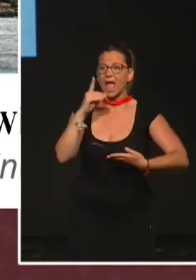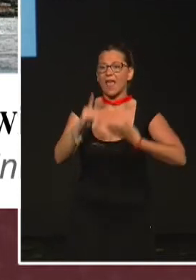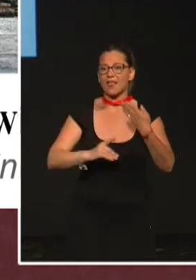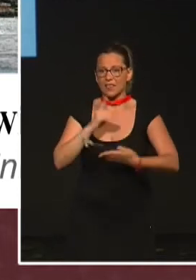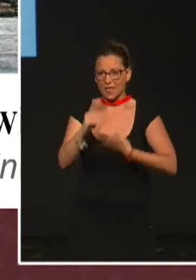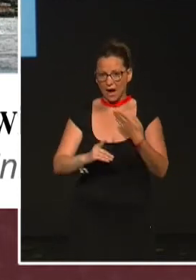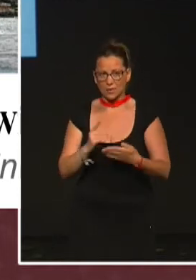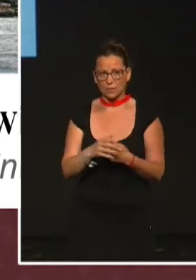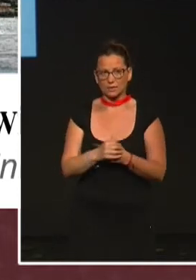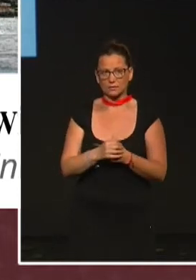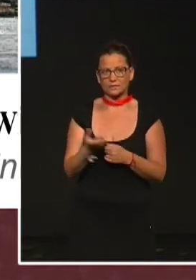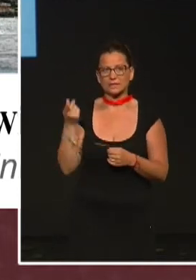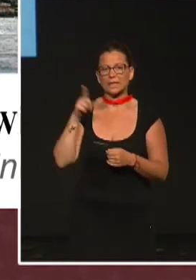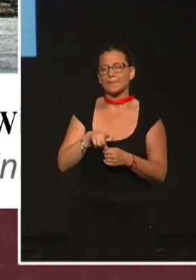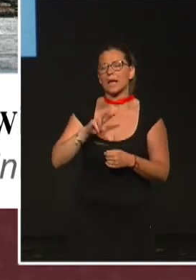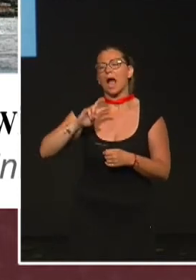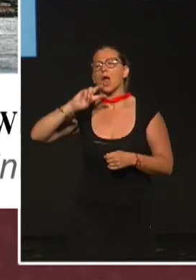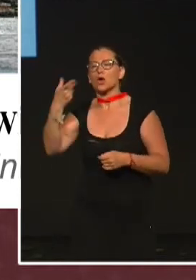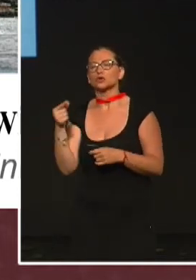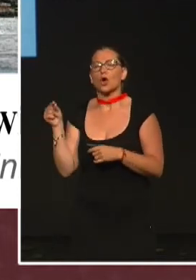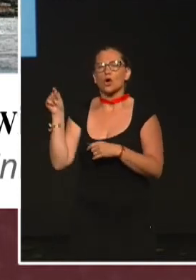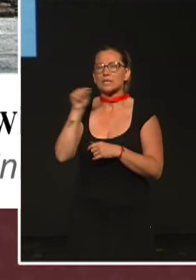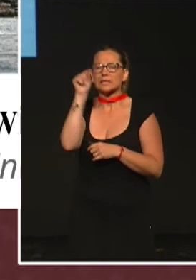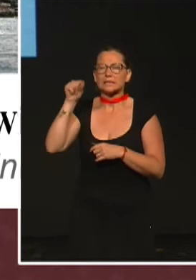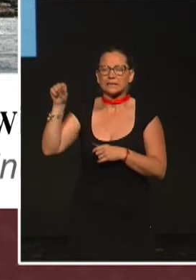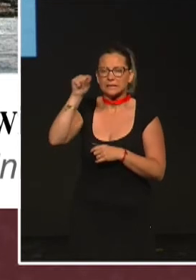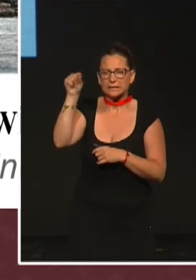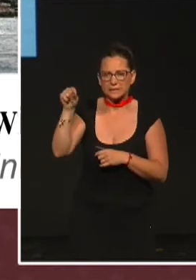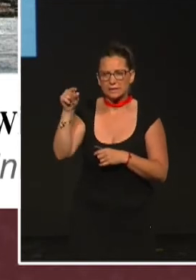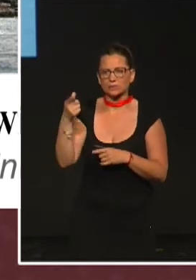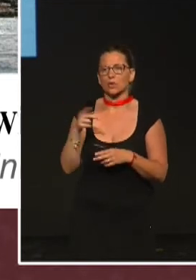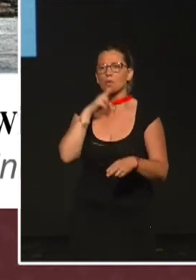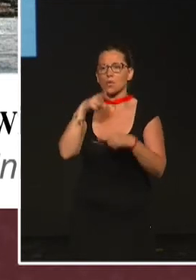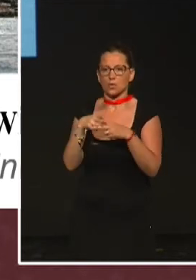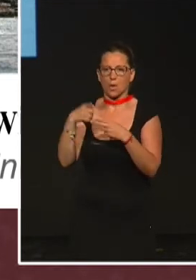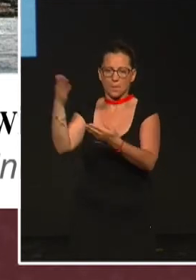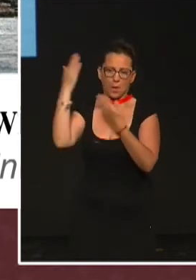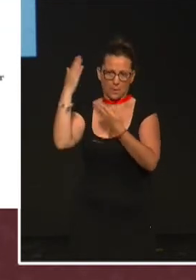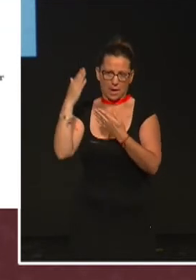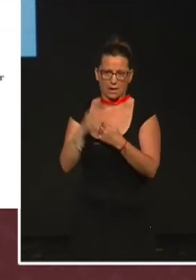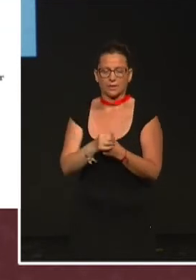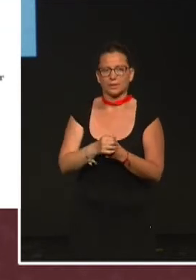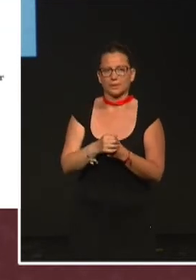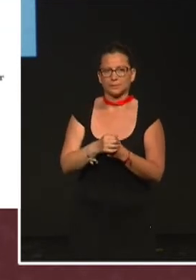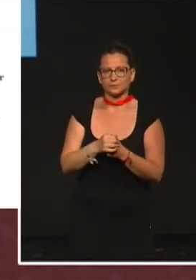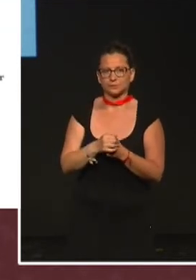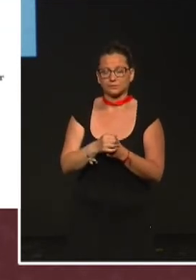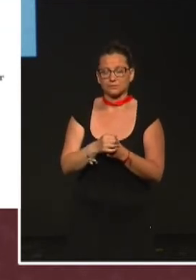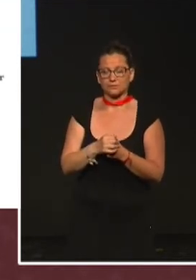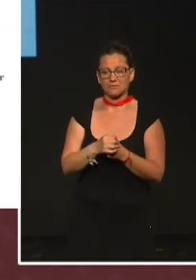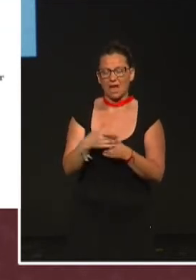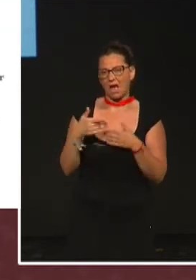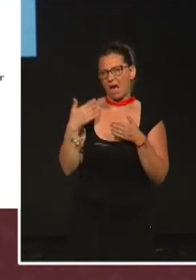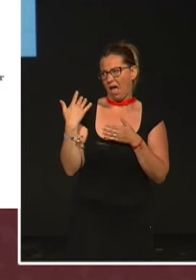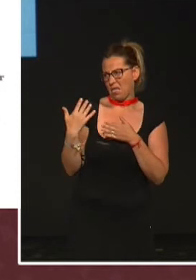el grillo de Darwin. Otra especie de insecto nombrada en homenaje a Darwin que habita en las islas Galápagos. Recientemente, en